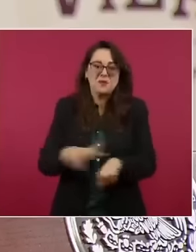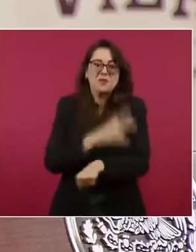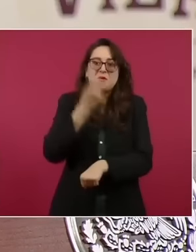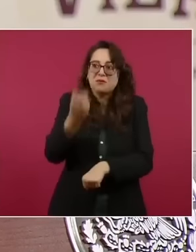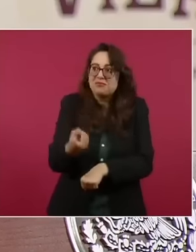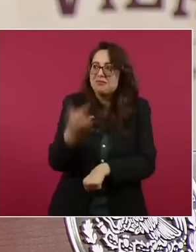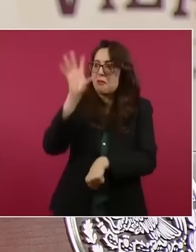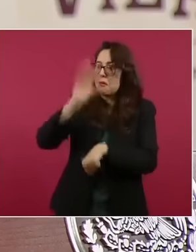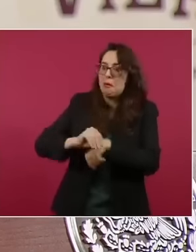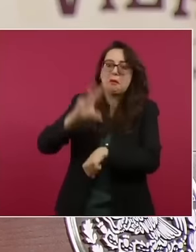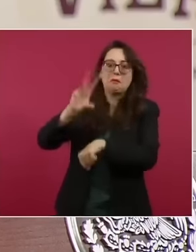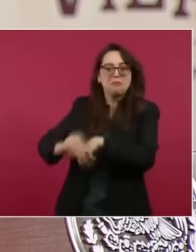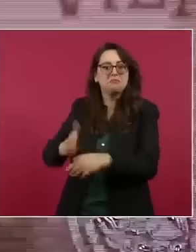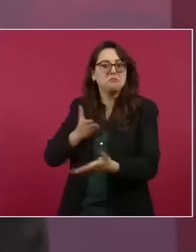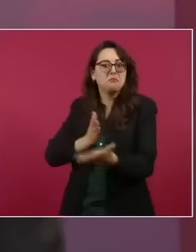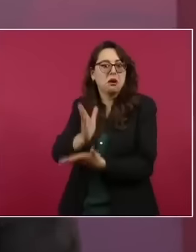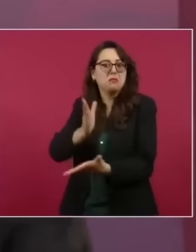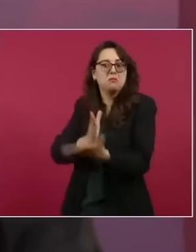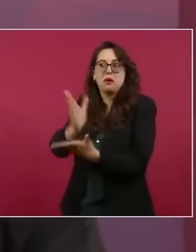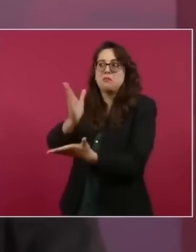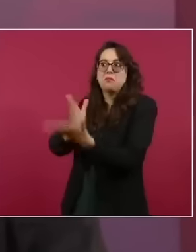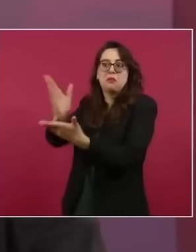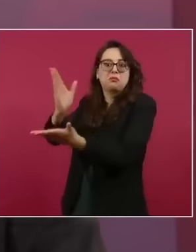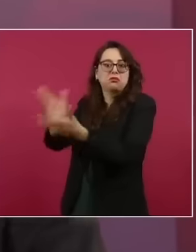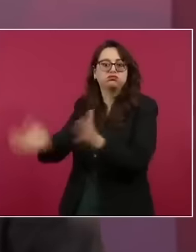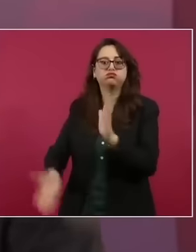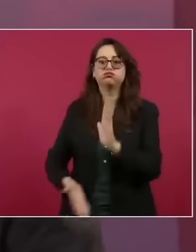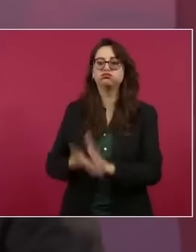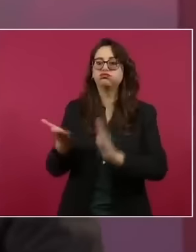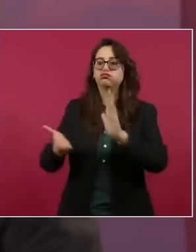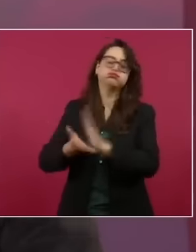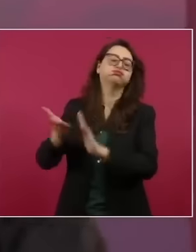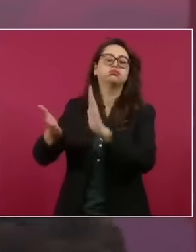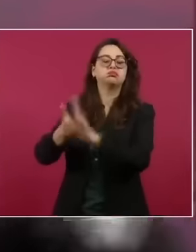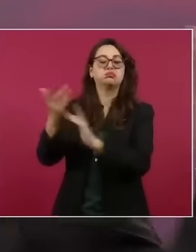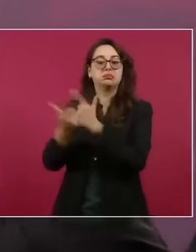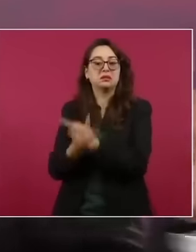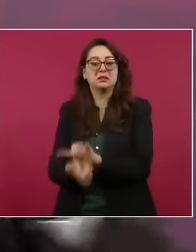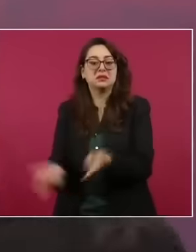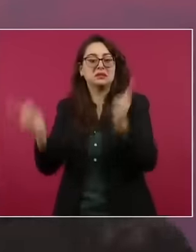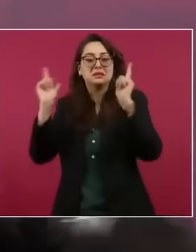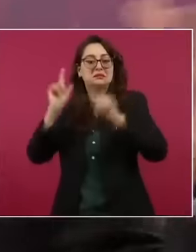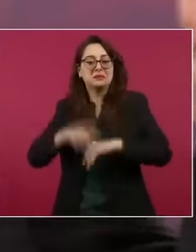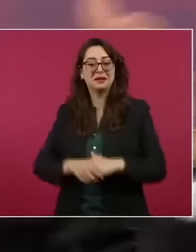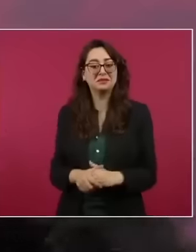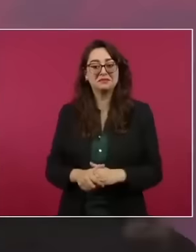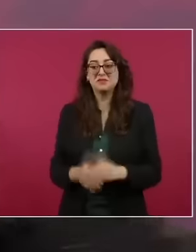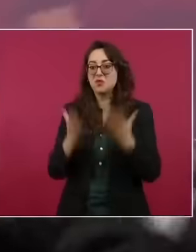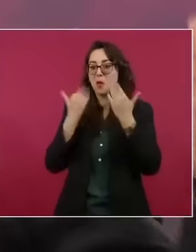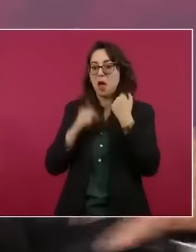nos pararían la obra